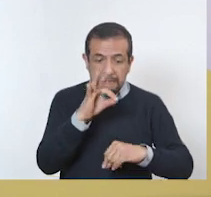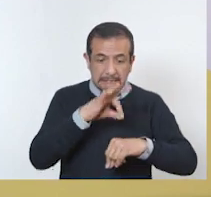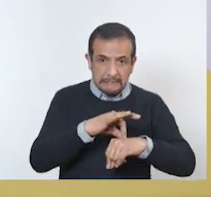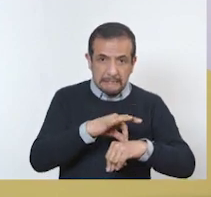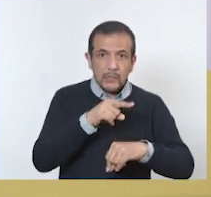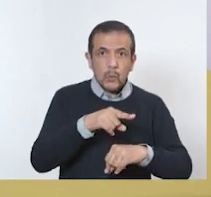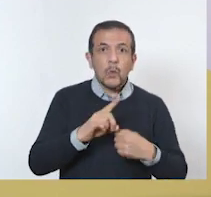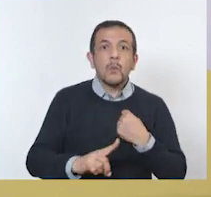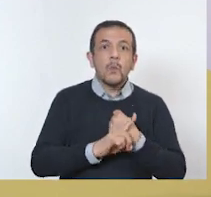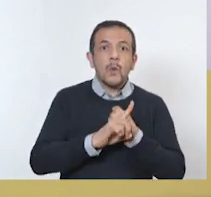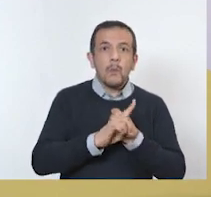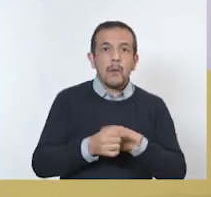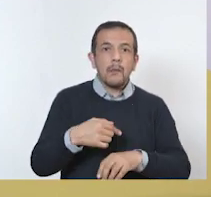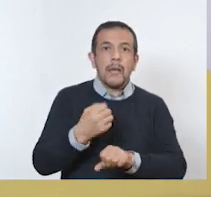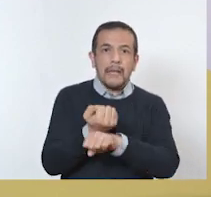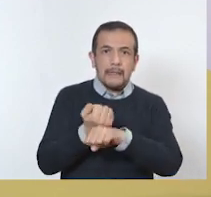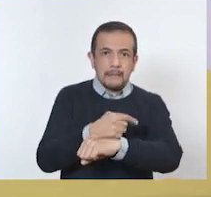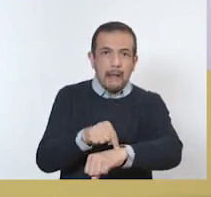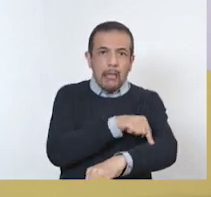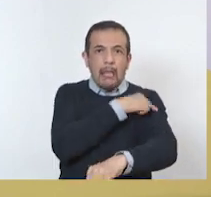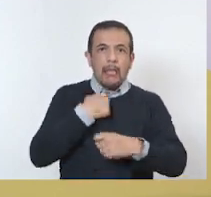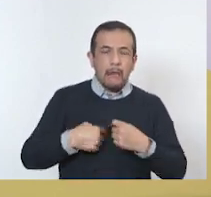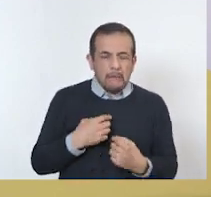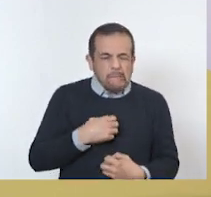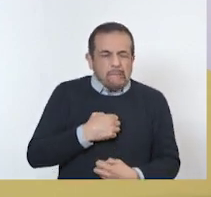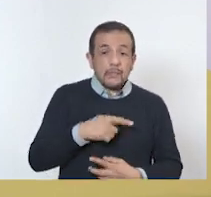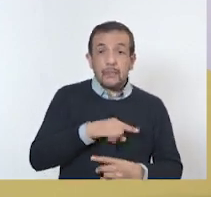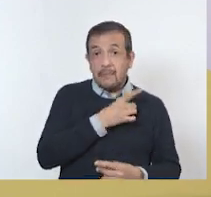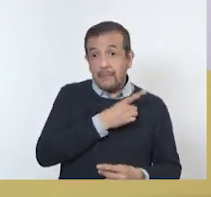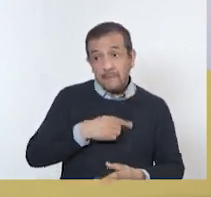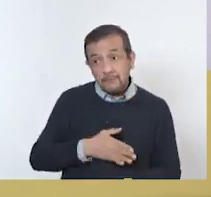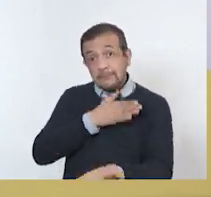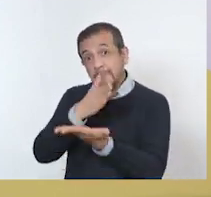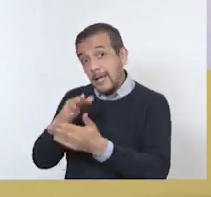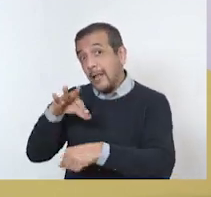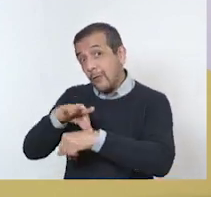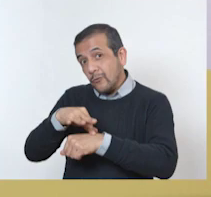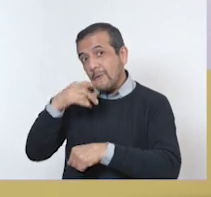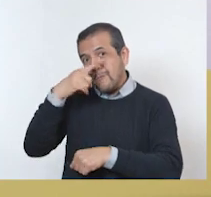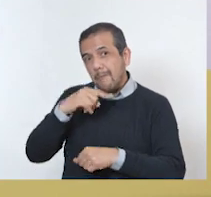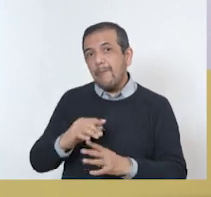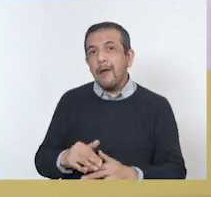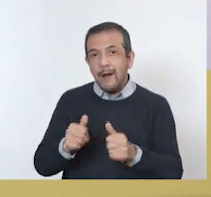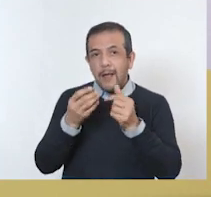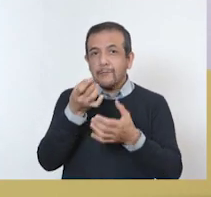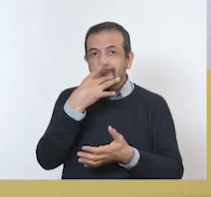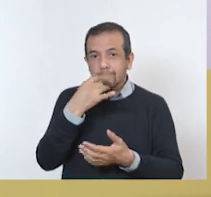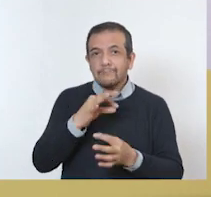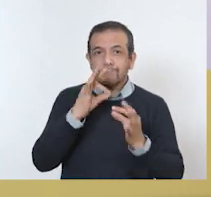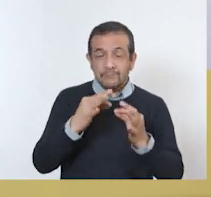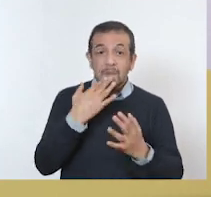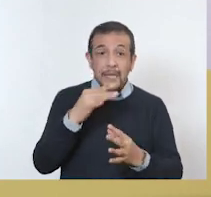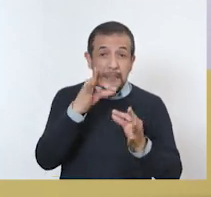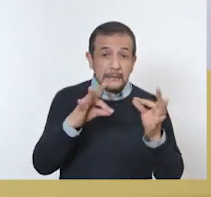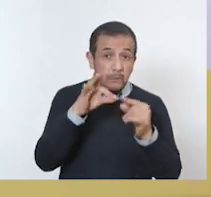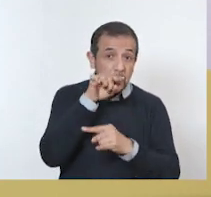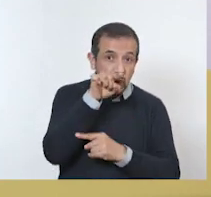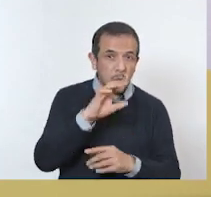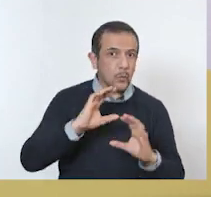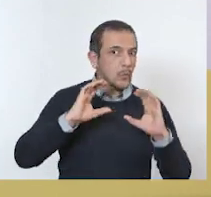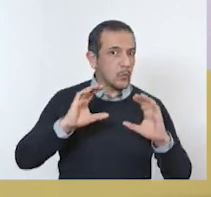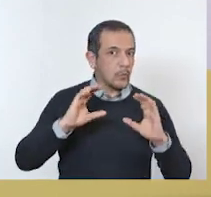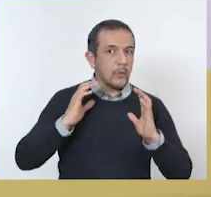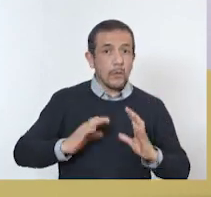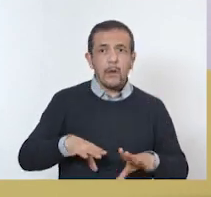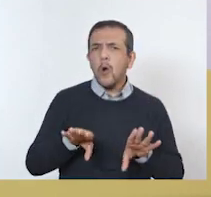problema, que es dengue. Y son enfermedades que hay que atenderlas también inmediatamente. ¿Qué es lo relevante de todo esto? Lo más importante es que tú te